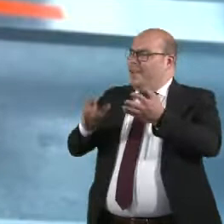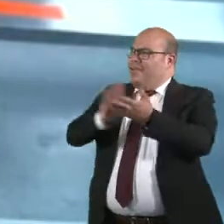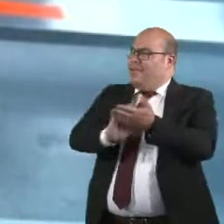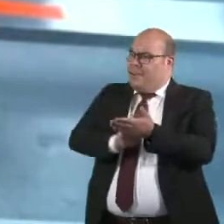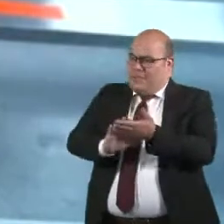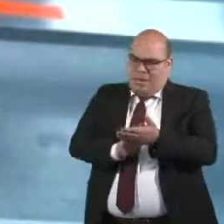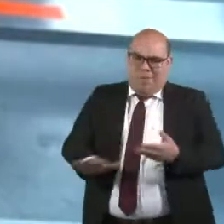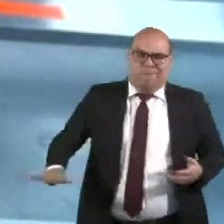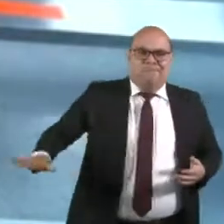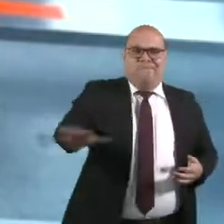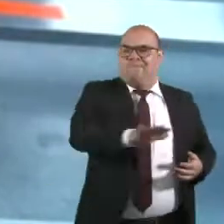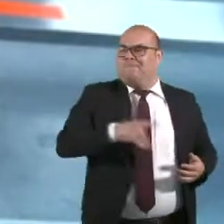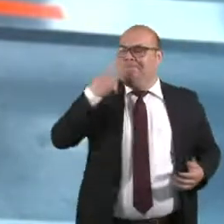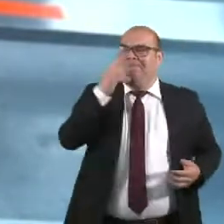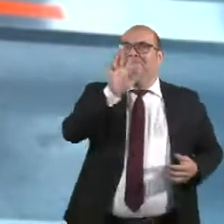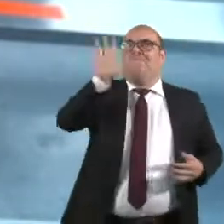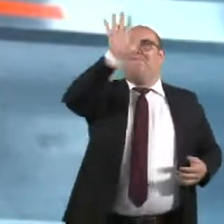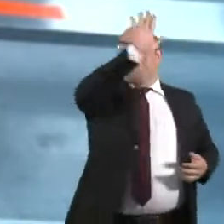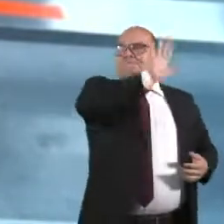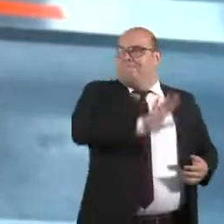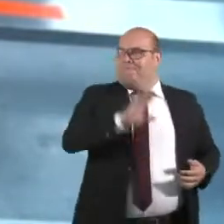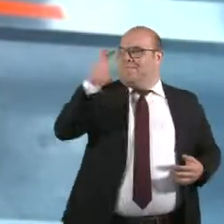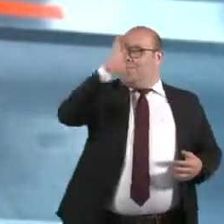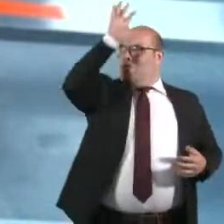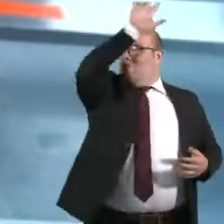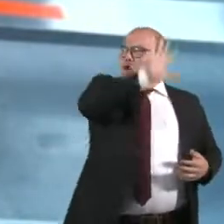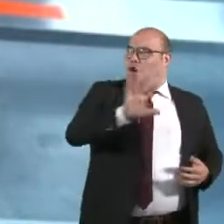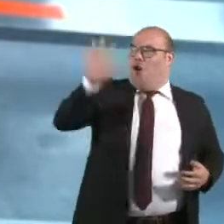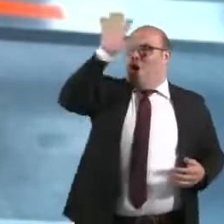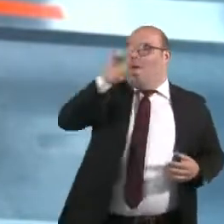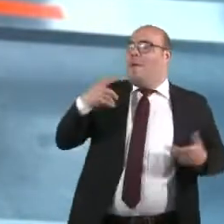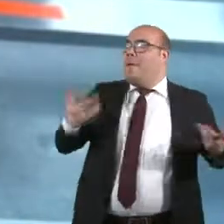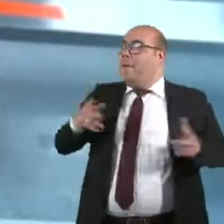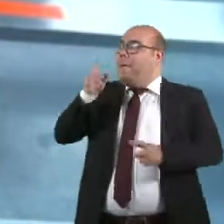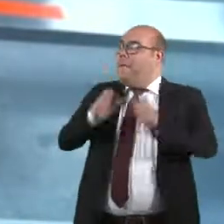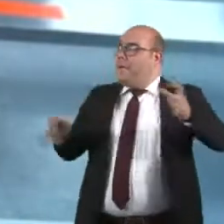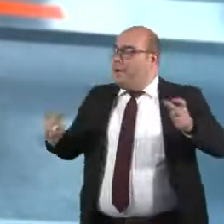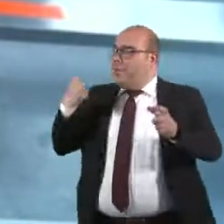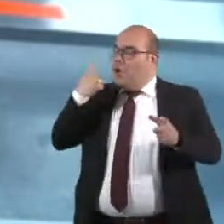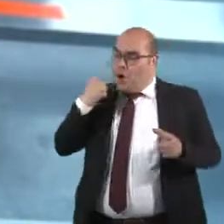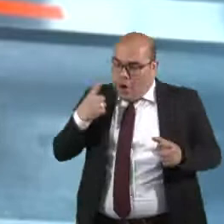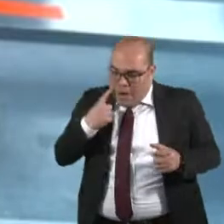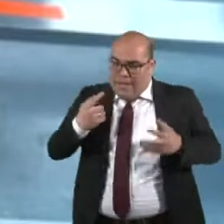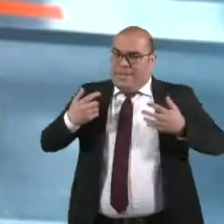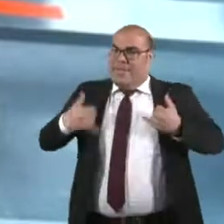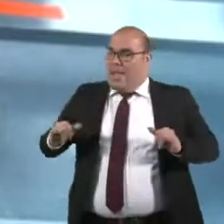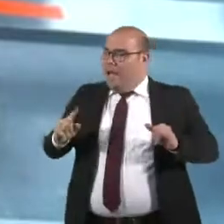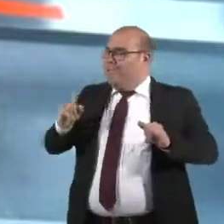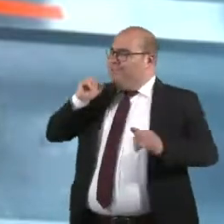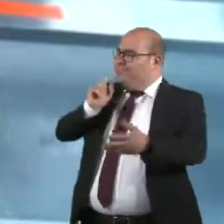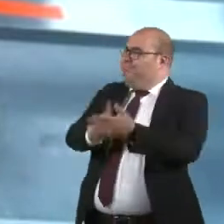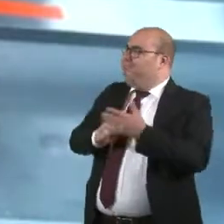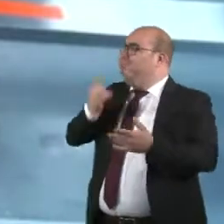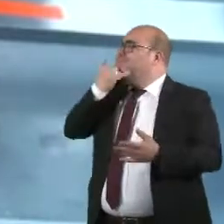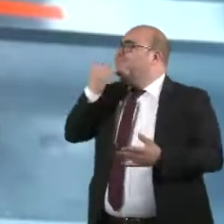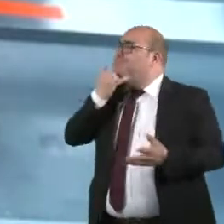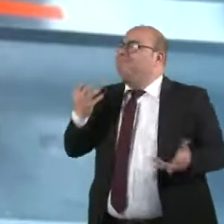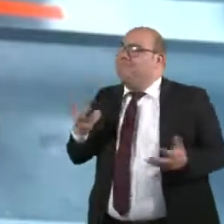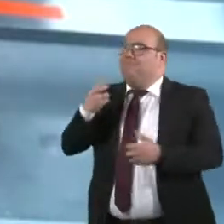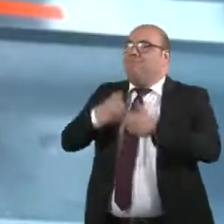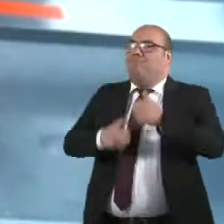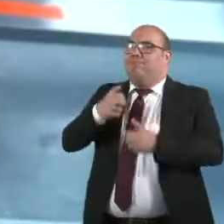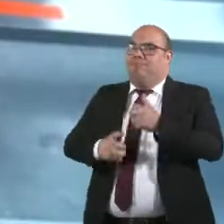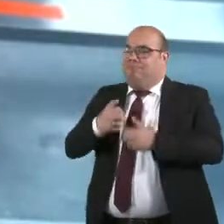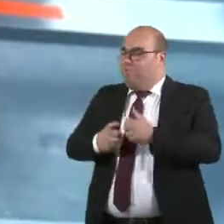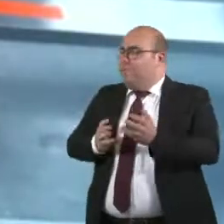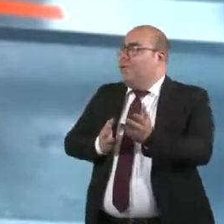las diferentes regiones y que las poblaciones de las diferentes regiones venían y nos decían que ya no tenemos ese problema con la guerrilla, pero